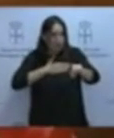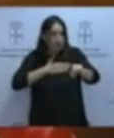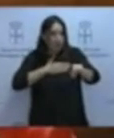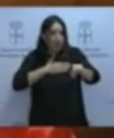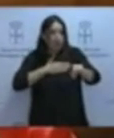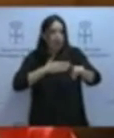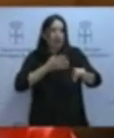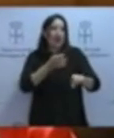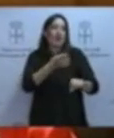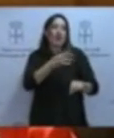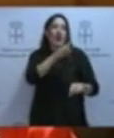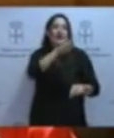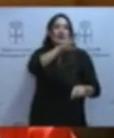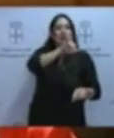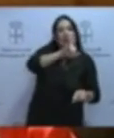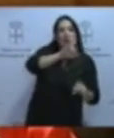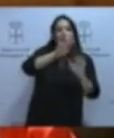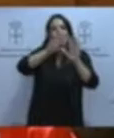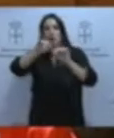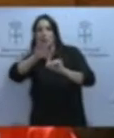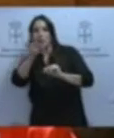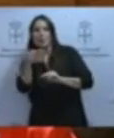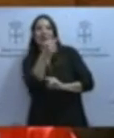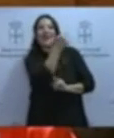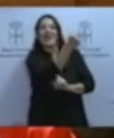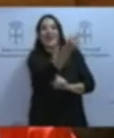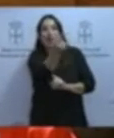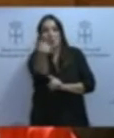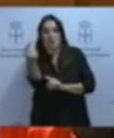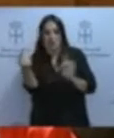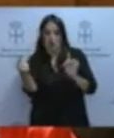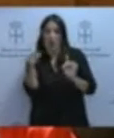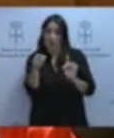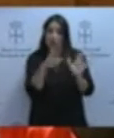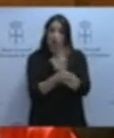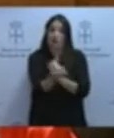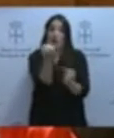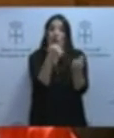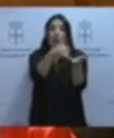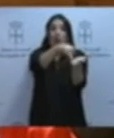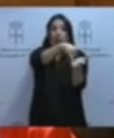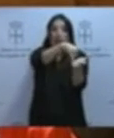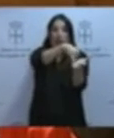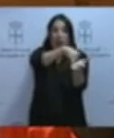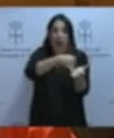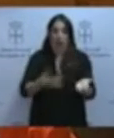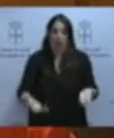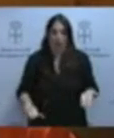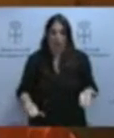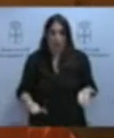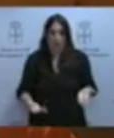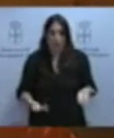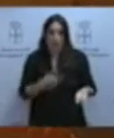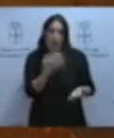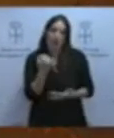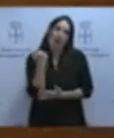entre 3.000 y 8.000 euros a cada uno de ellos. Eso es una economía frágil y no la de la empresa distribuidora. Póngase del